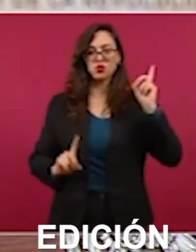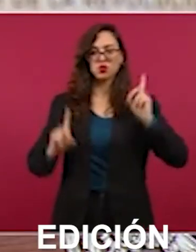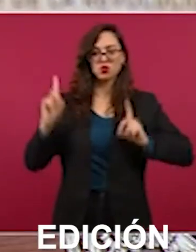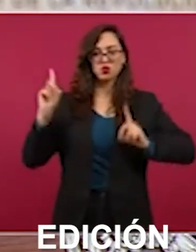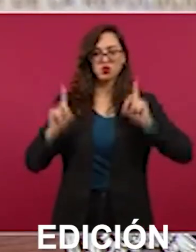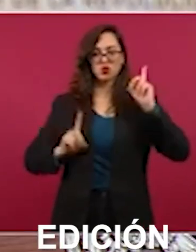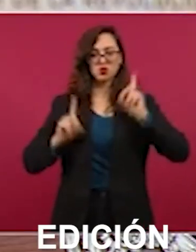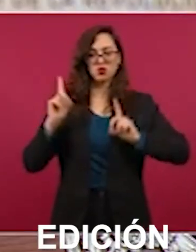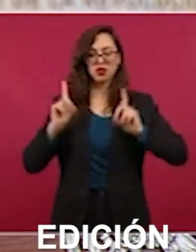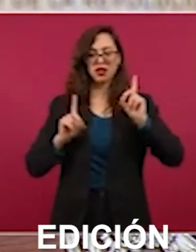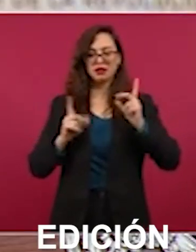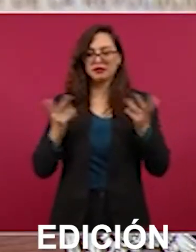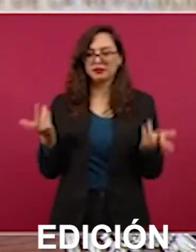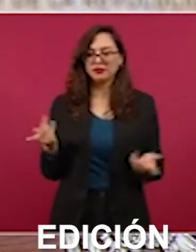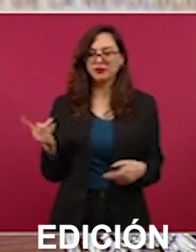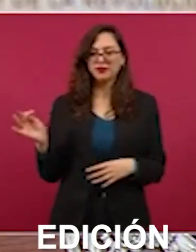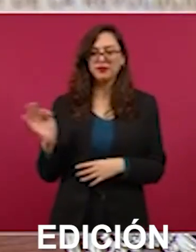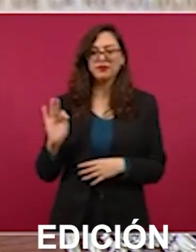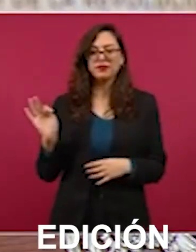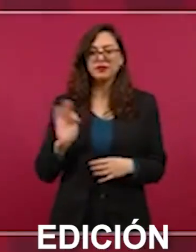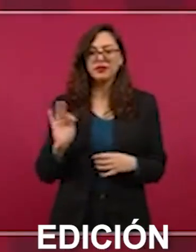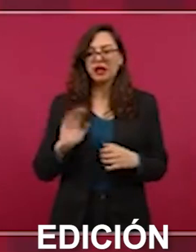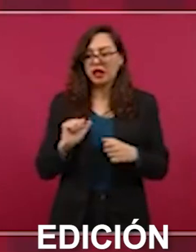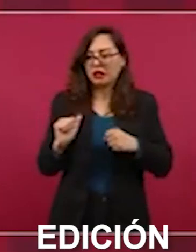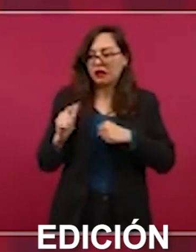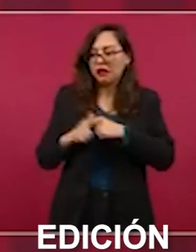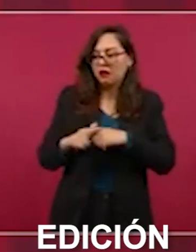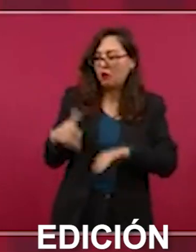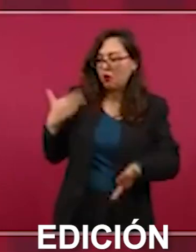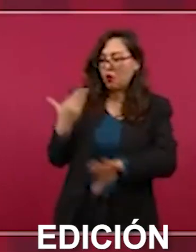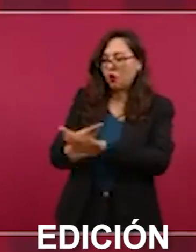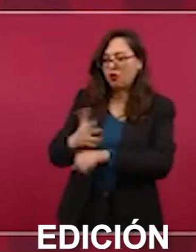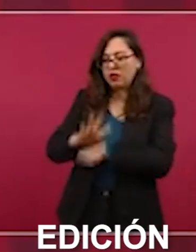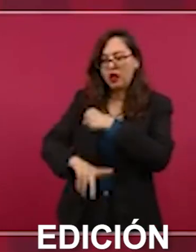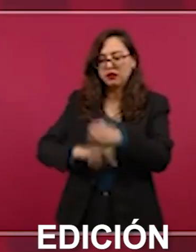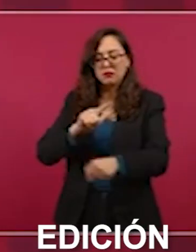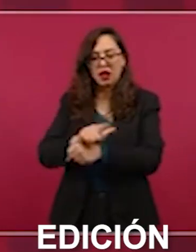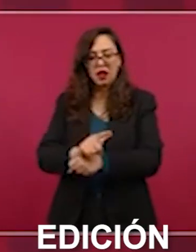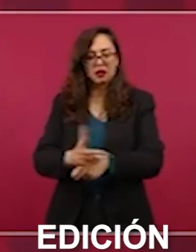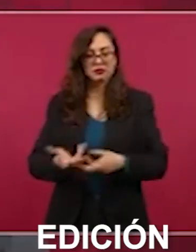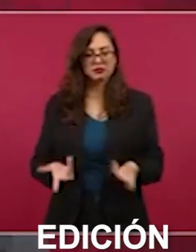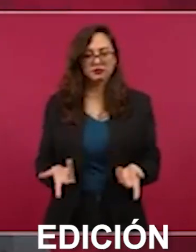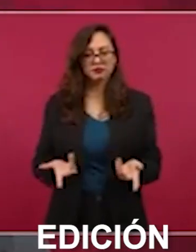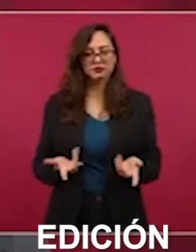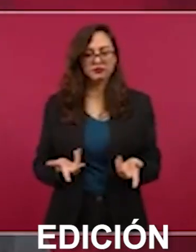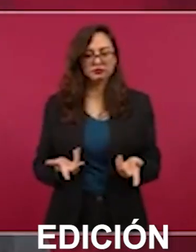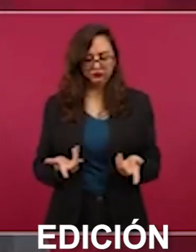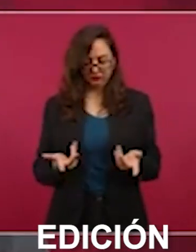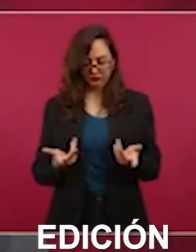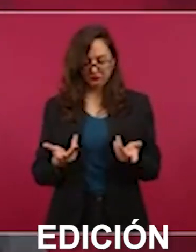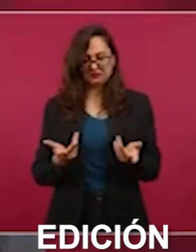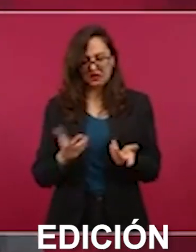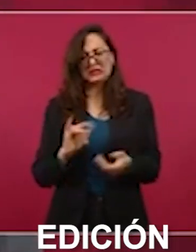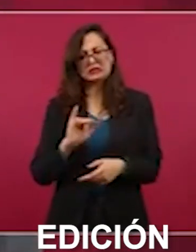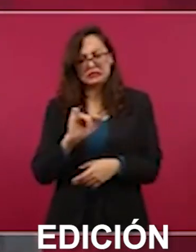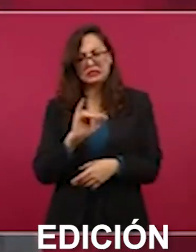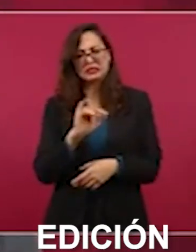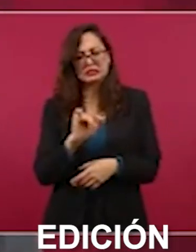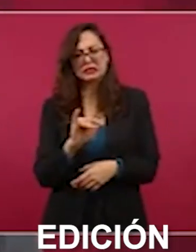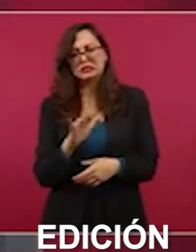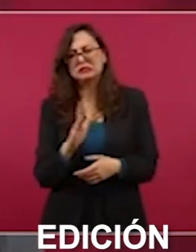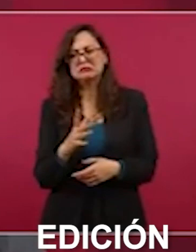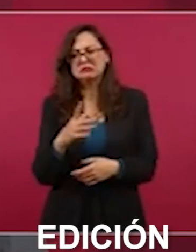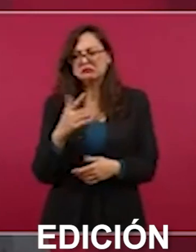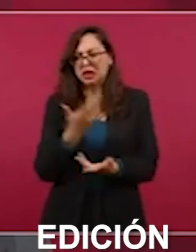dañino para la salud aun cuando se use como